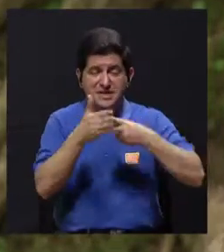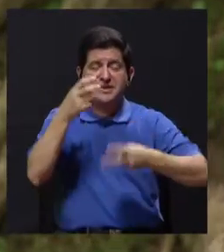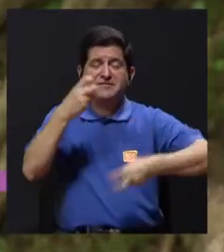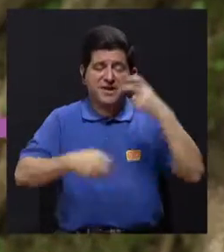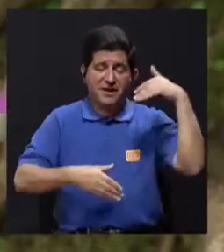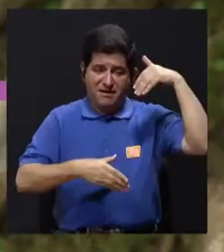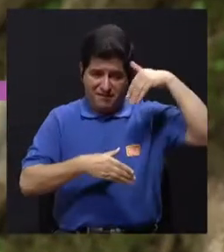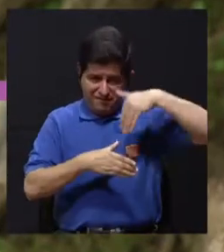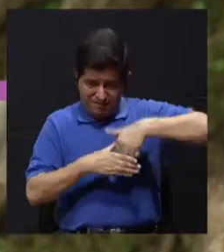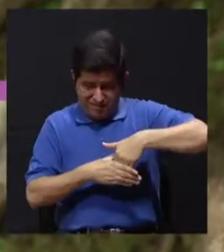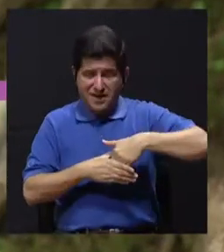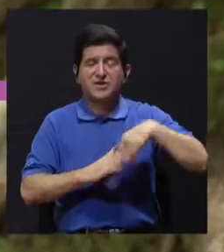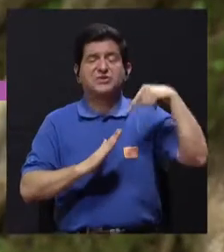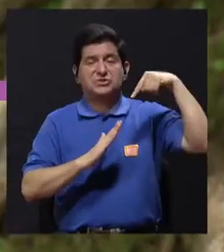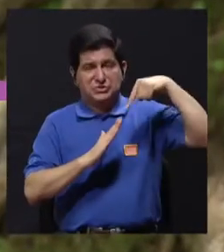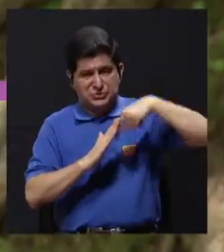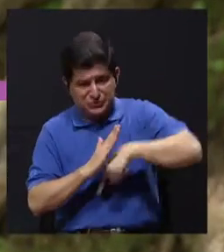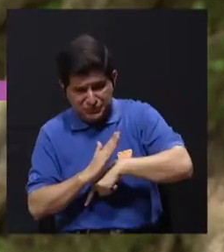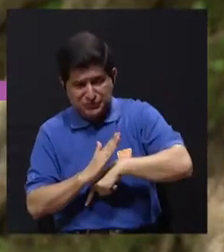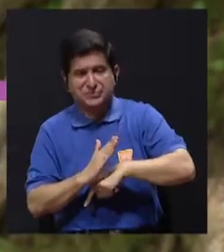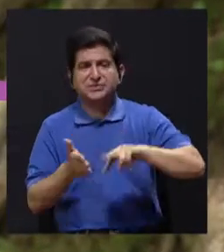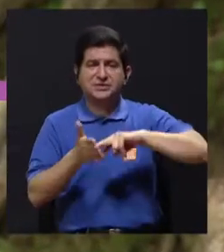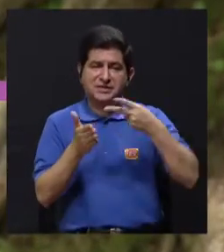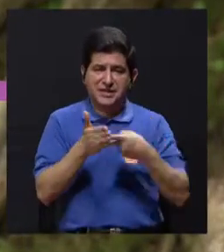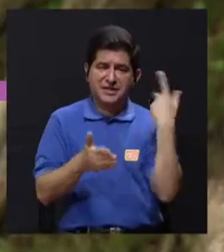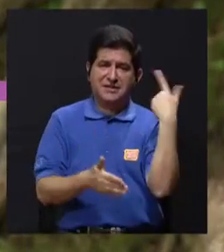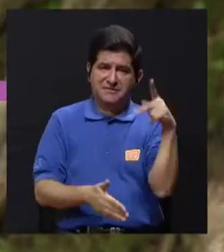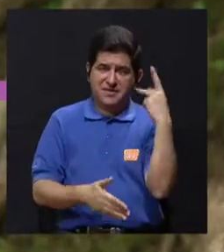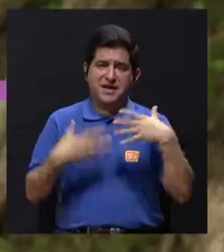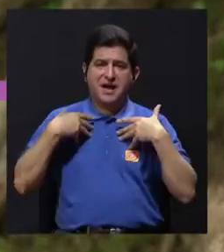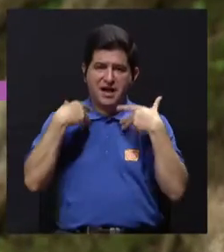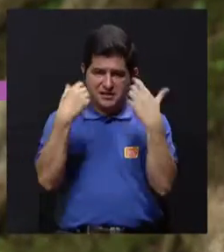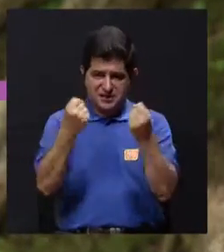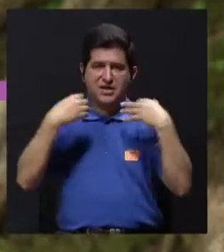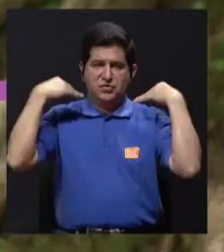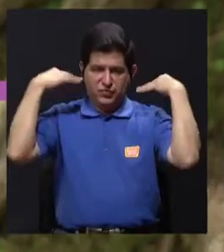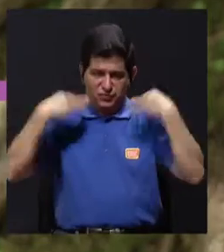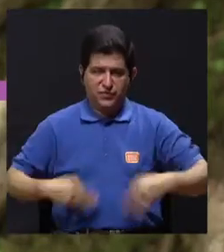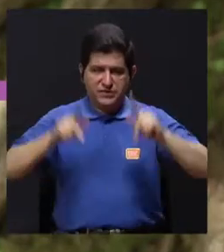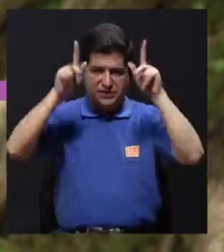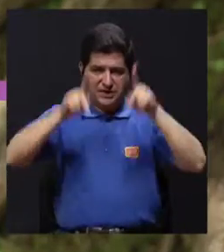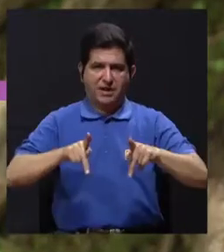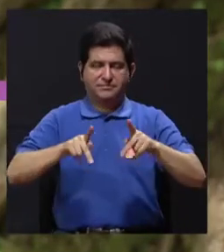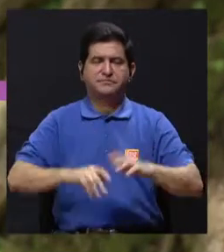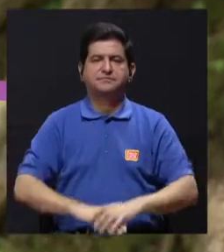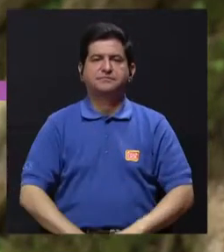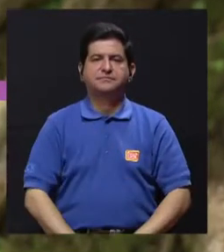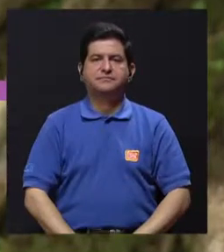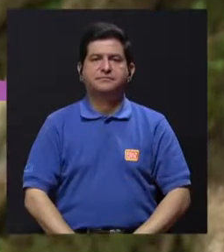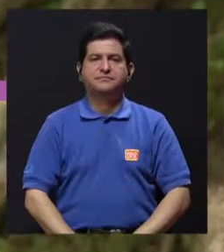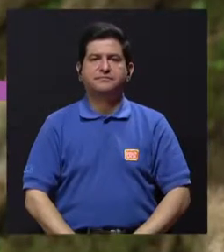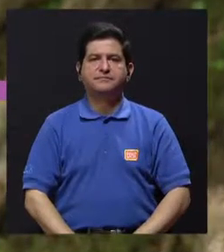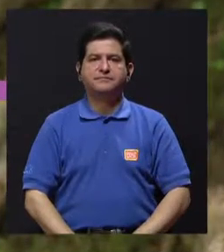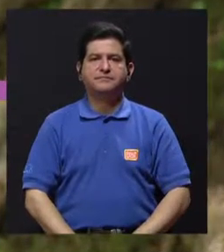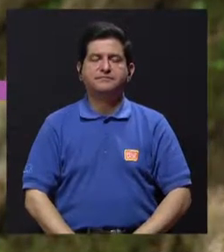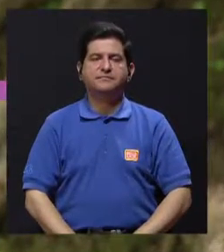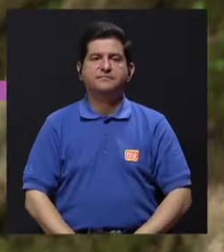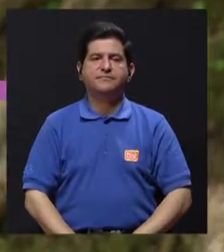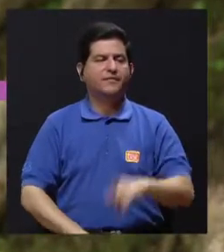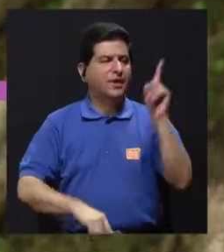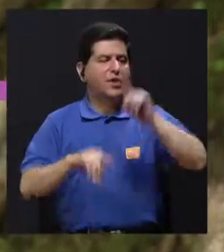van a generar conflictos internos muy severos y que van a poner en peligro la salud incluso física de la persona. Entonces